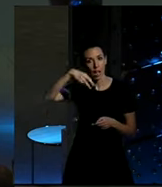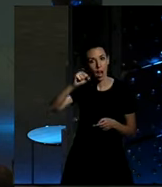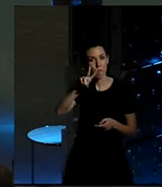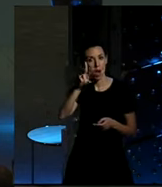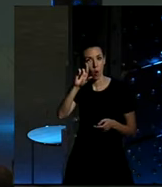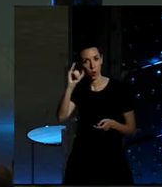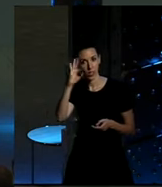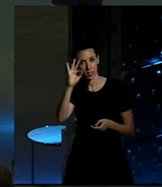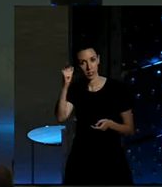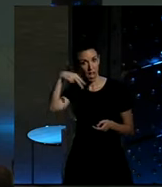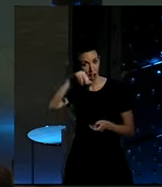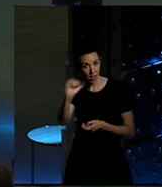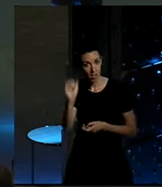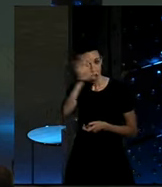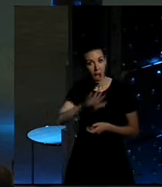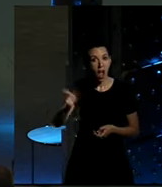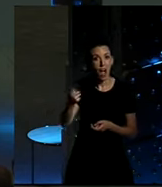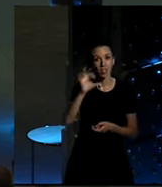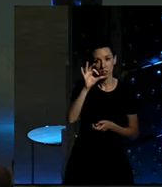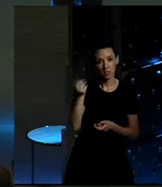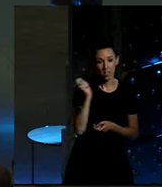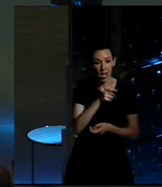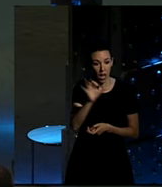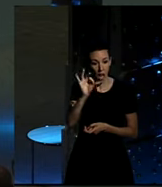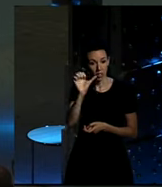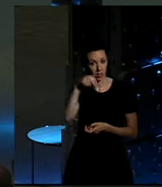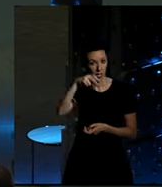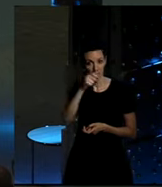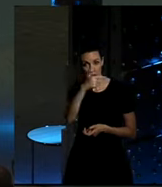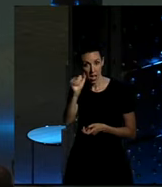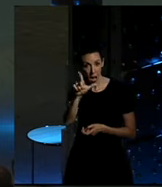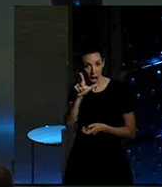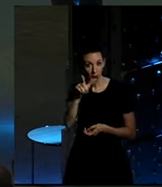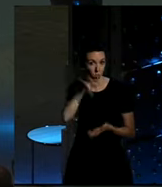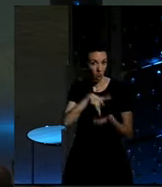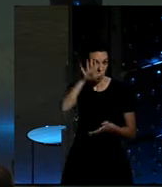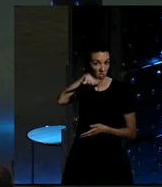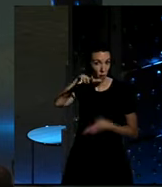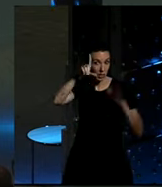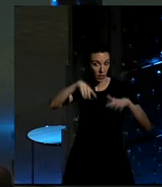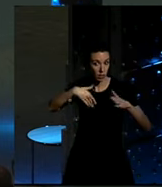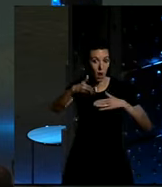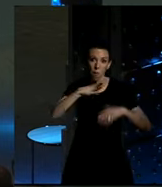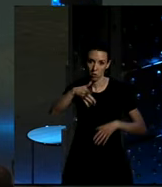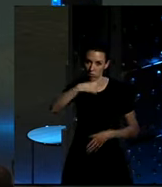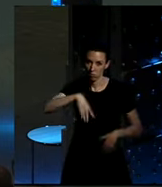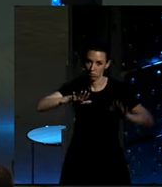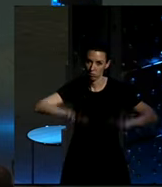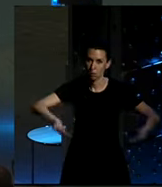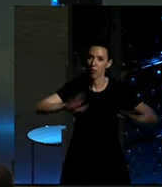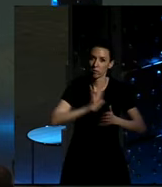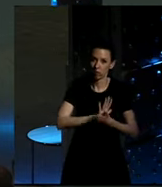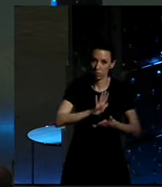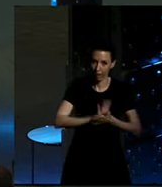Senegal, y a partir de Senegal, que ocurrirá dentro de cinco o seis meses, porque vamos a ir muy, muy despacito y muy tranquilos,